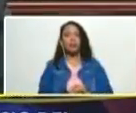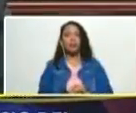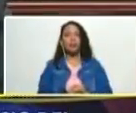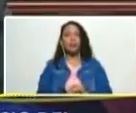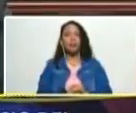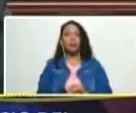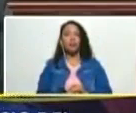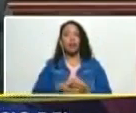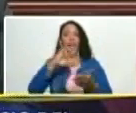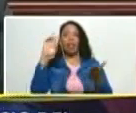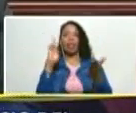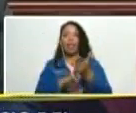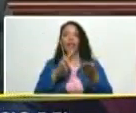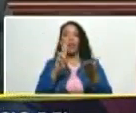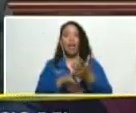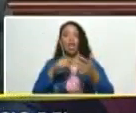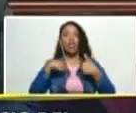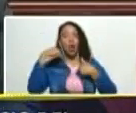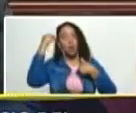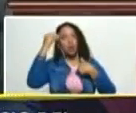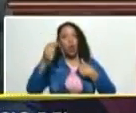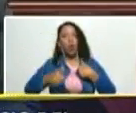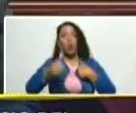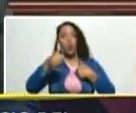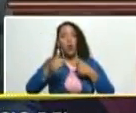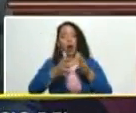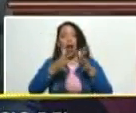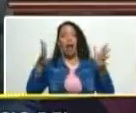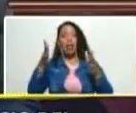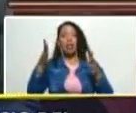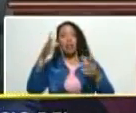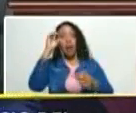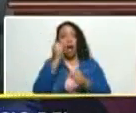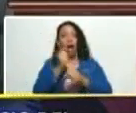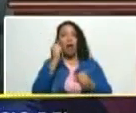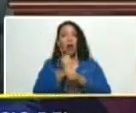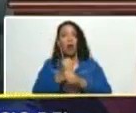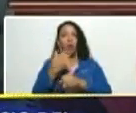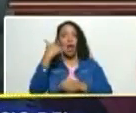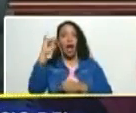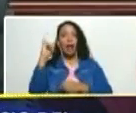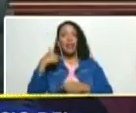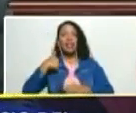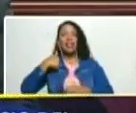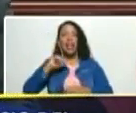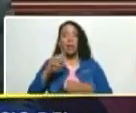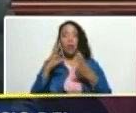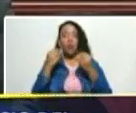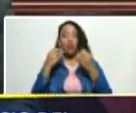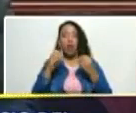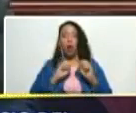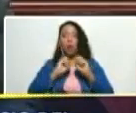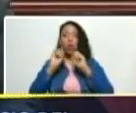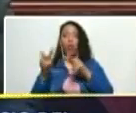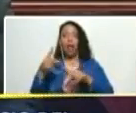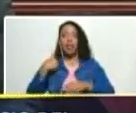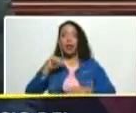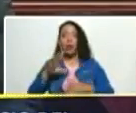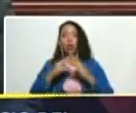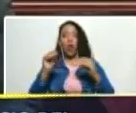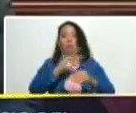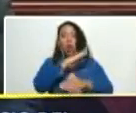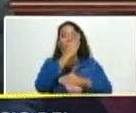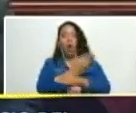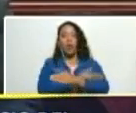de verdad creo que tenemos un gran trabajo que hacer por delante tenemos todas las oportunidades tenemos todo el poder